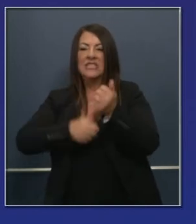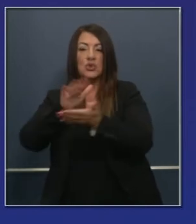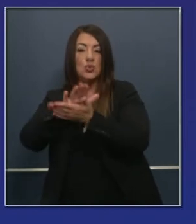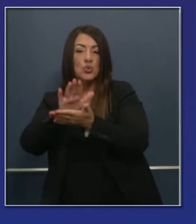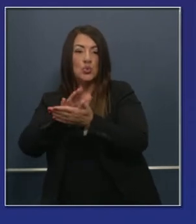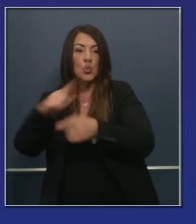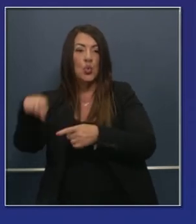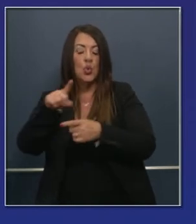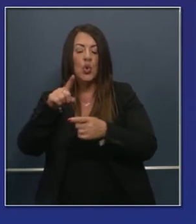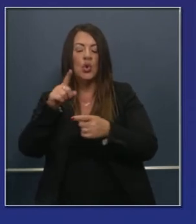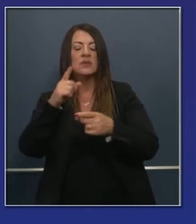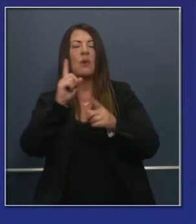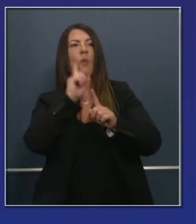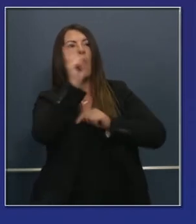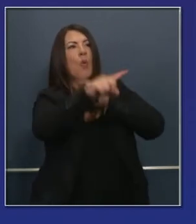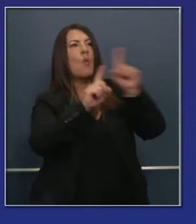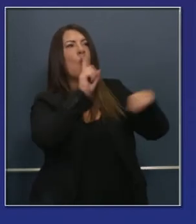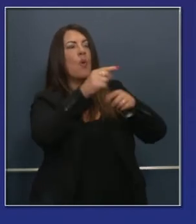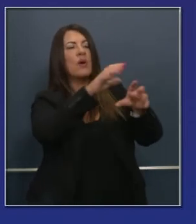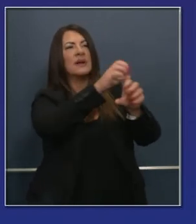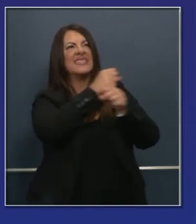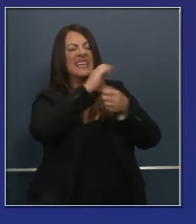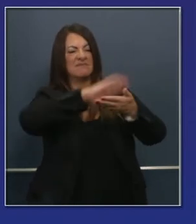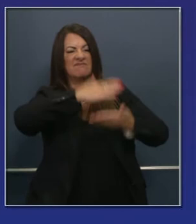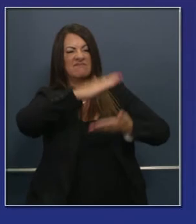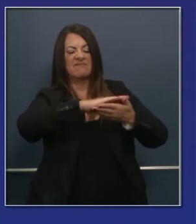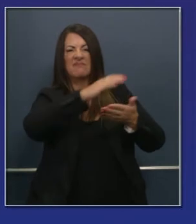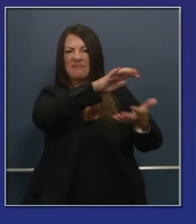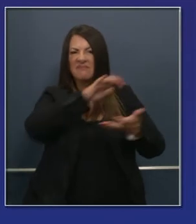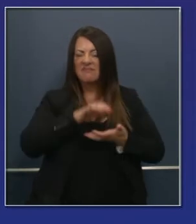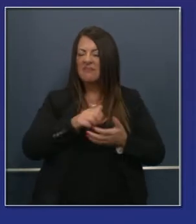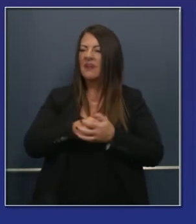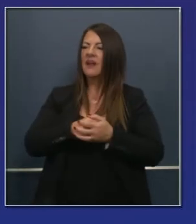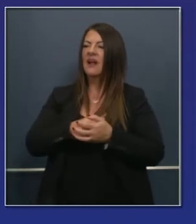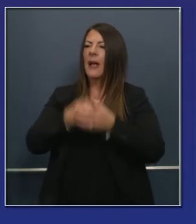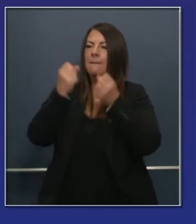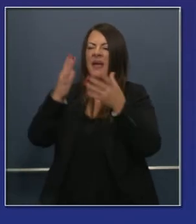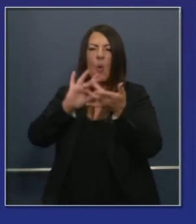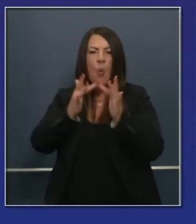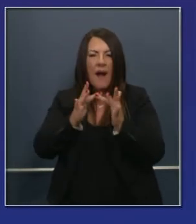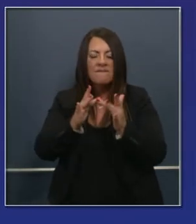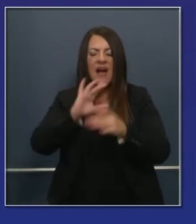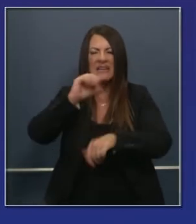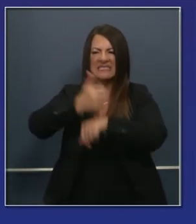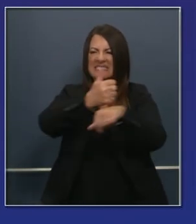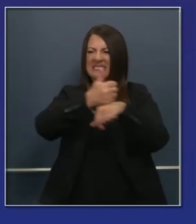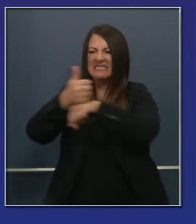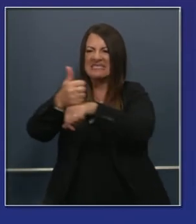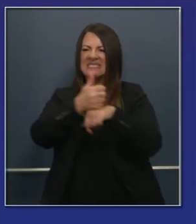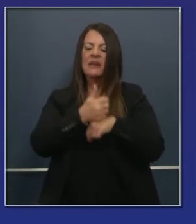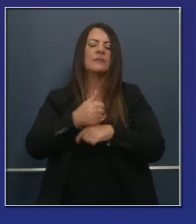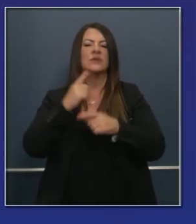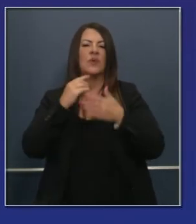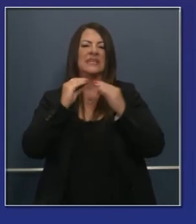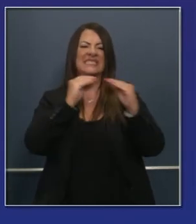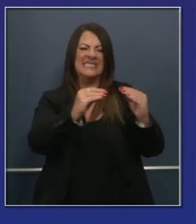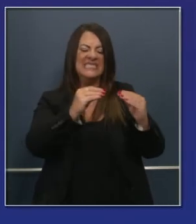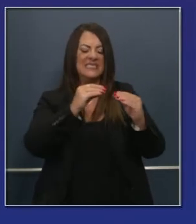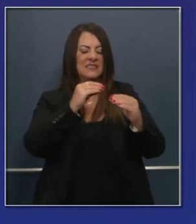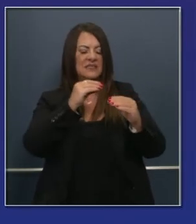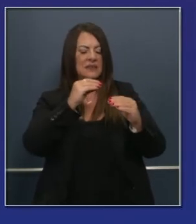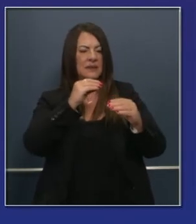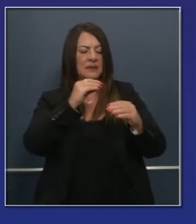estaban corriendo para ver cómo poner estos dispositivos. Había problemas con los insumos, cómo conectar las